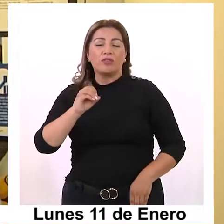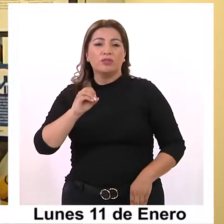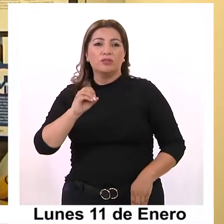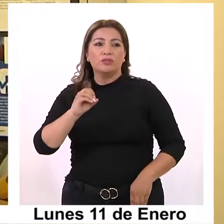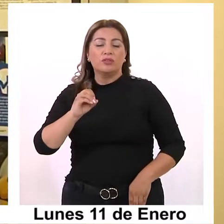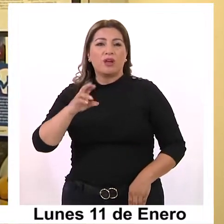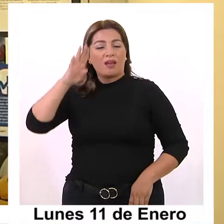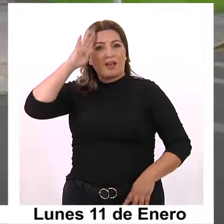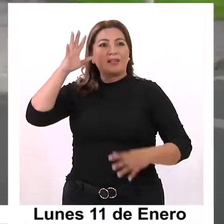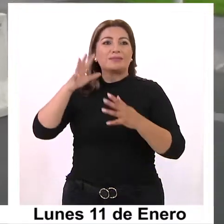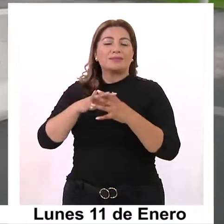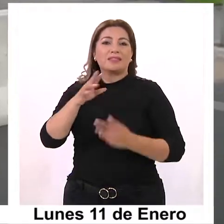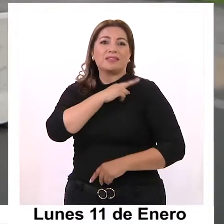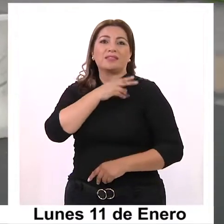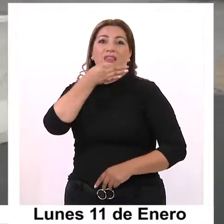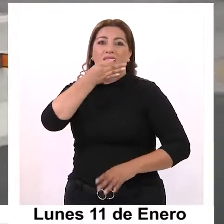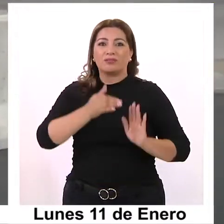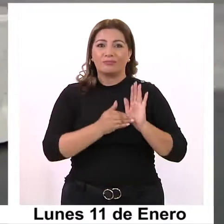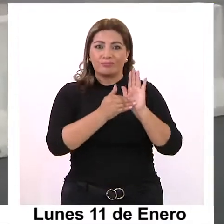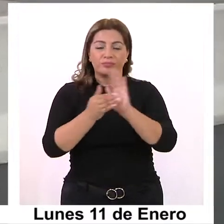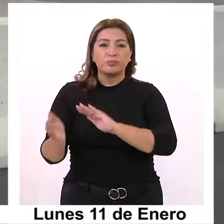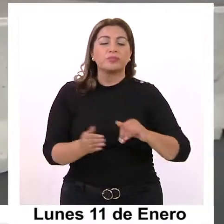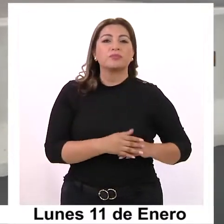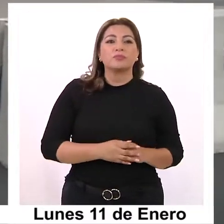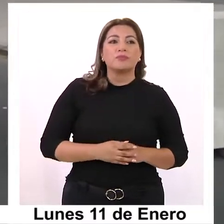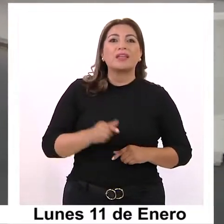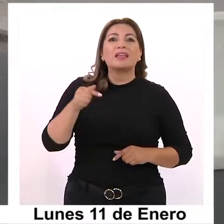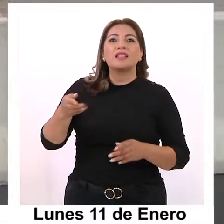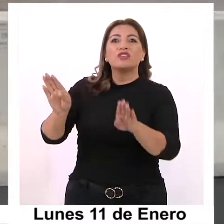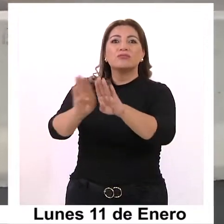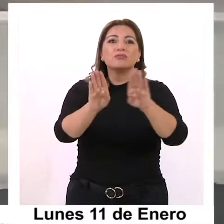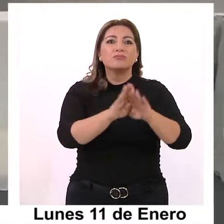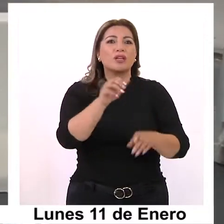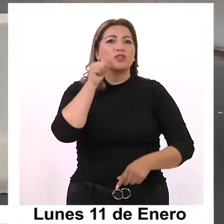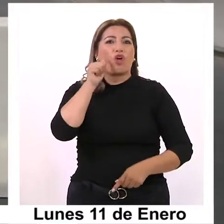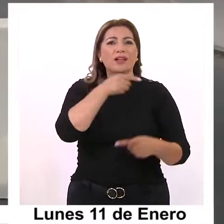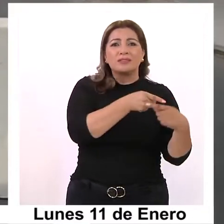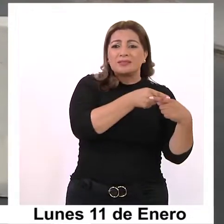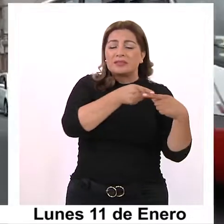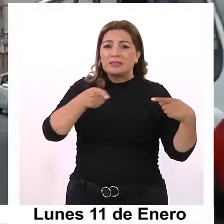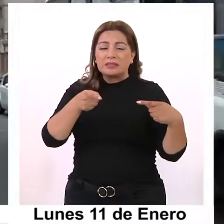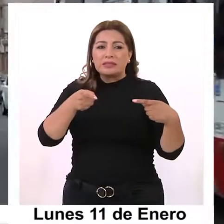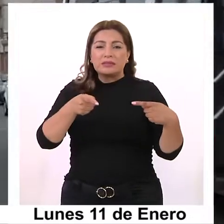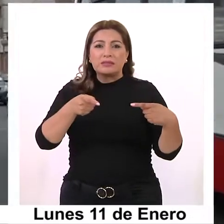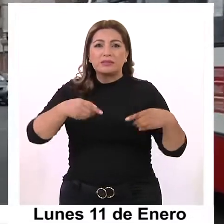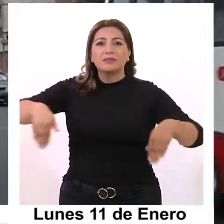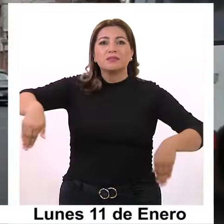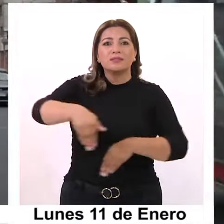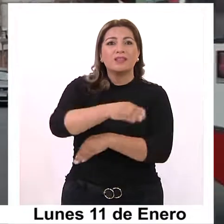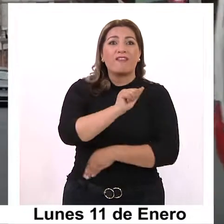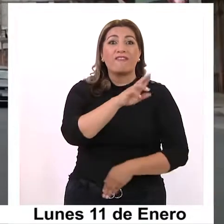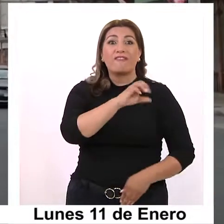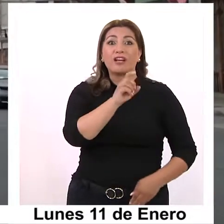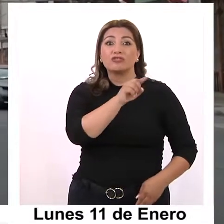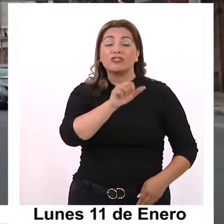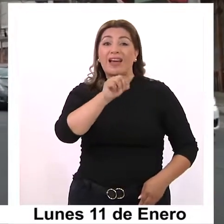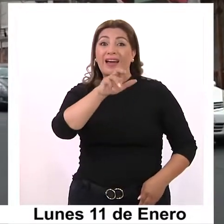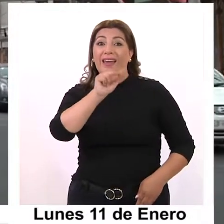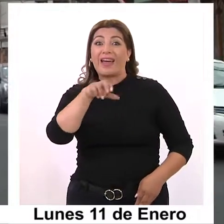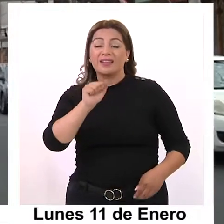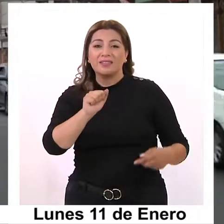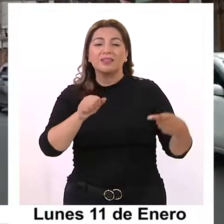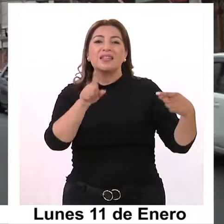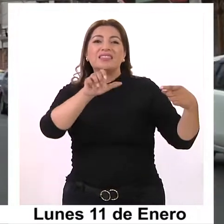viernes en la tarde. Este cierre será aplicado todos los días de la semana y comprende el perímetro Barro Sarana-La Torre,